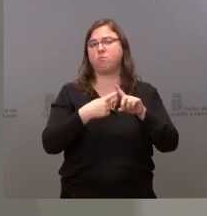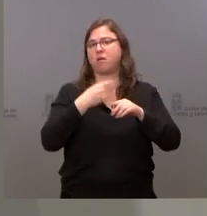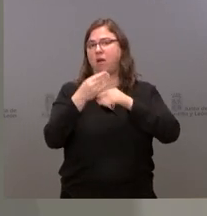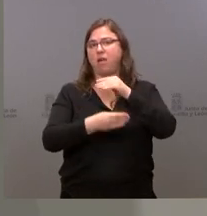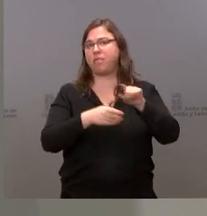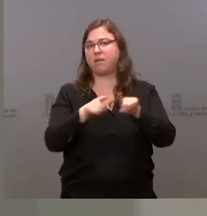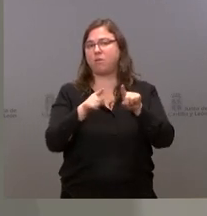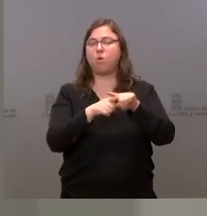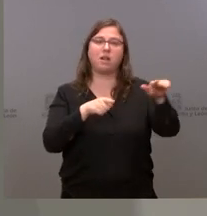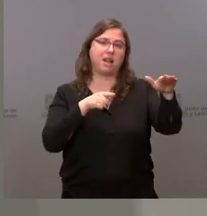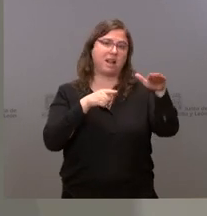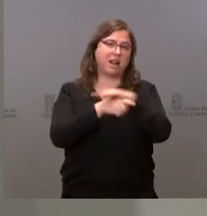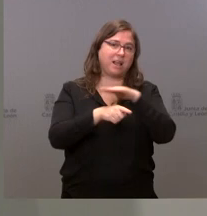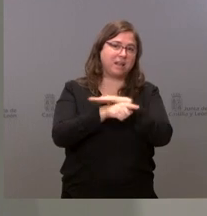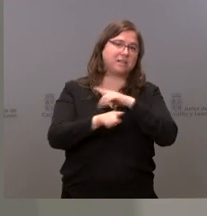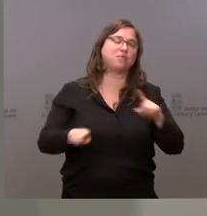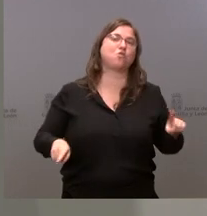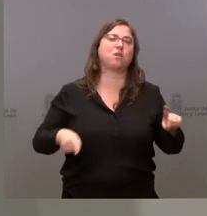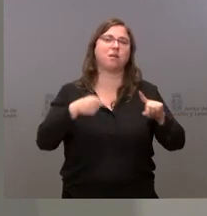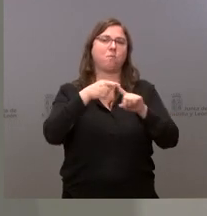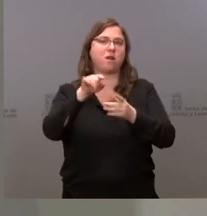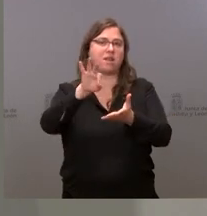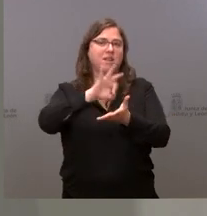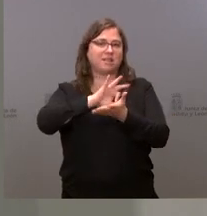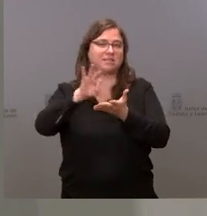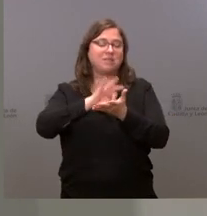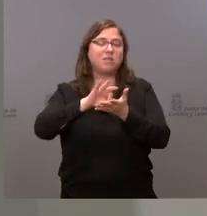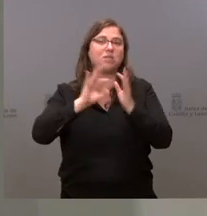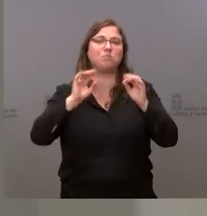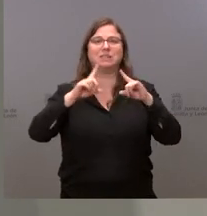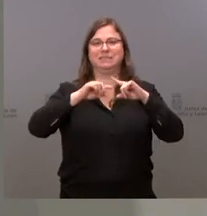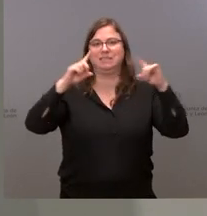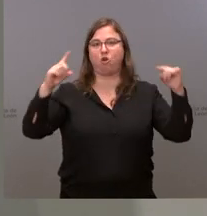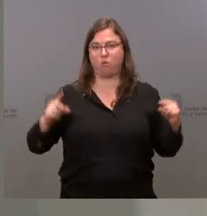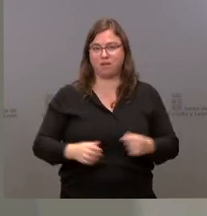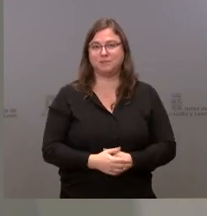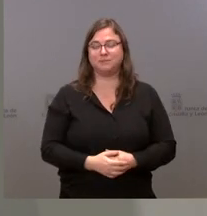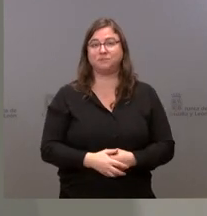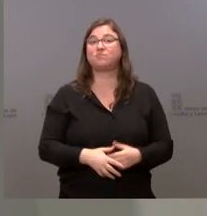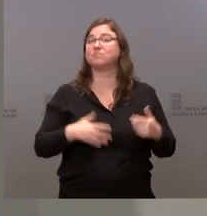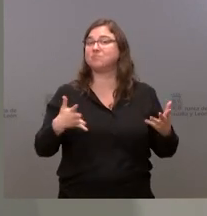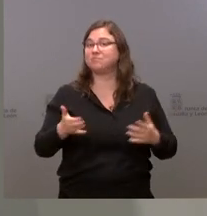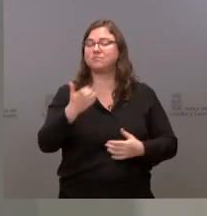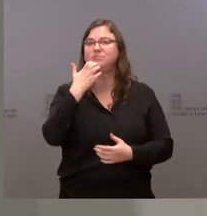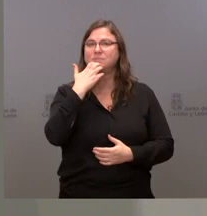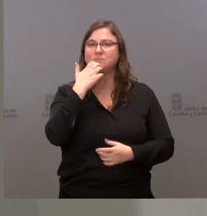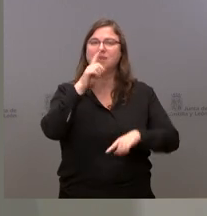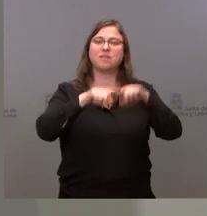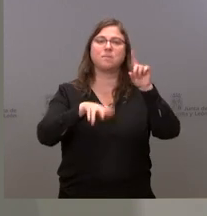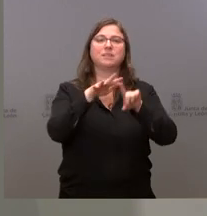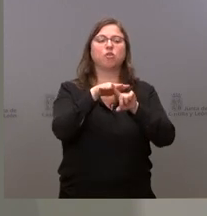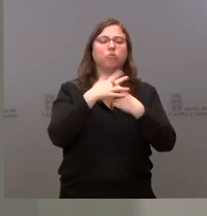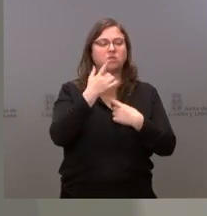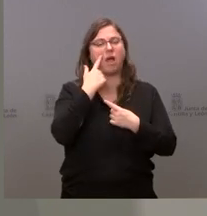gestión y su puesta en servicio para el conjunto de los segovianos. En ese contexto también hay que ver este tipo de